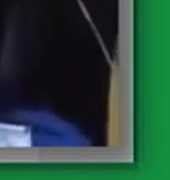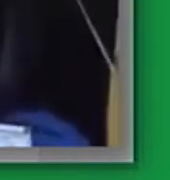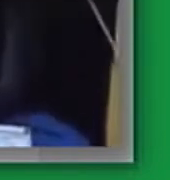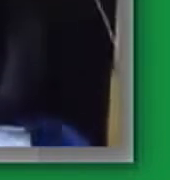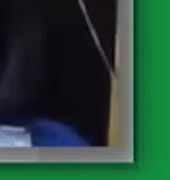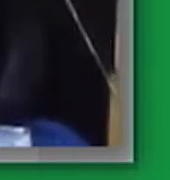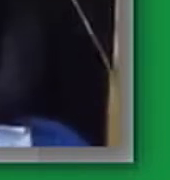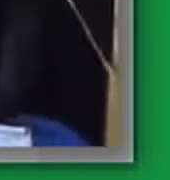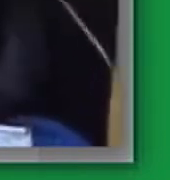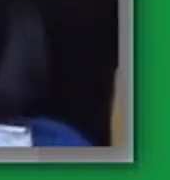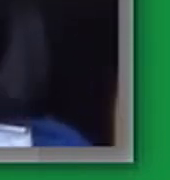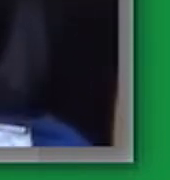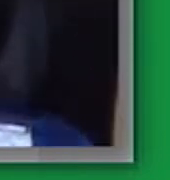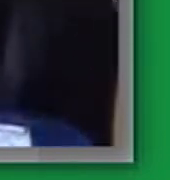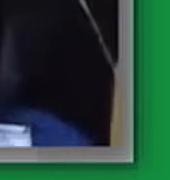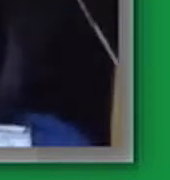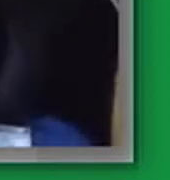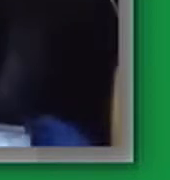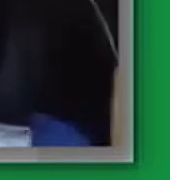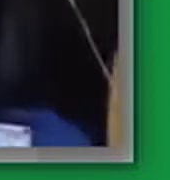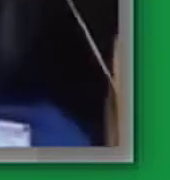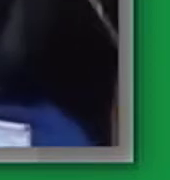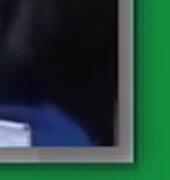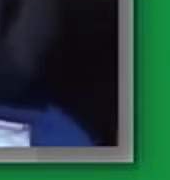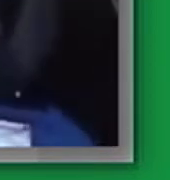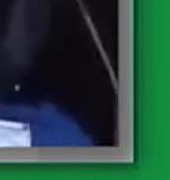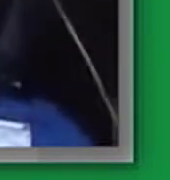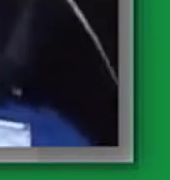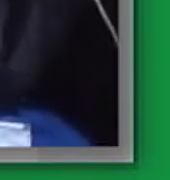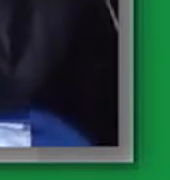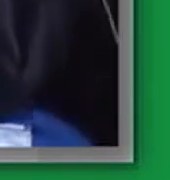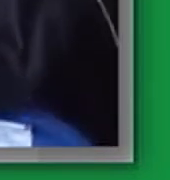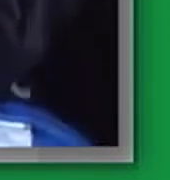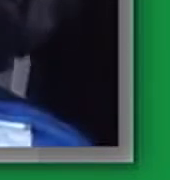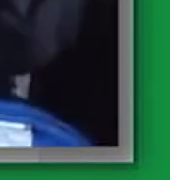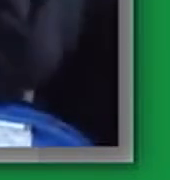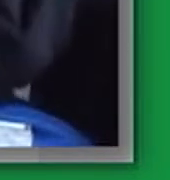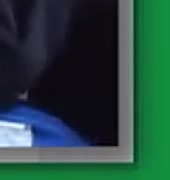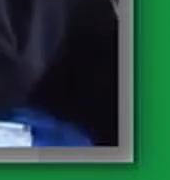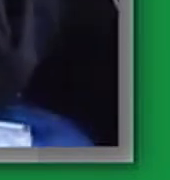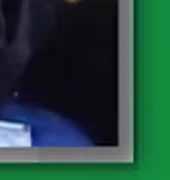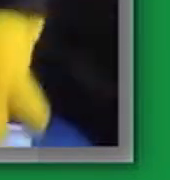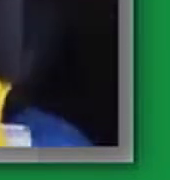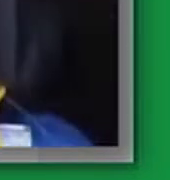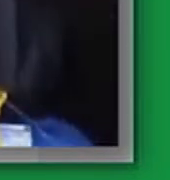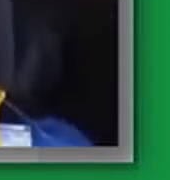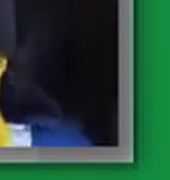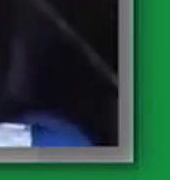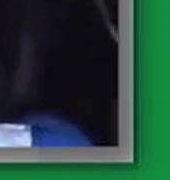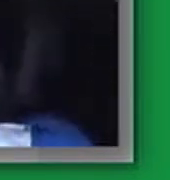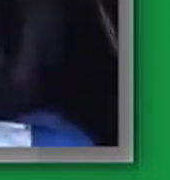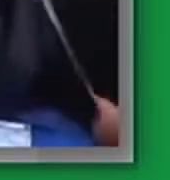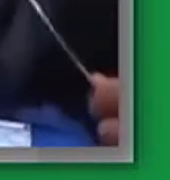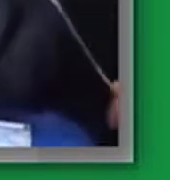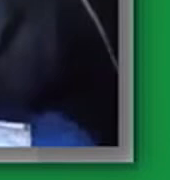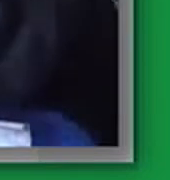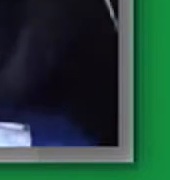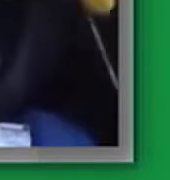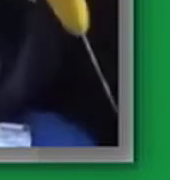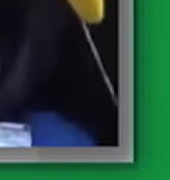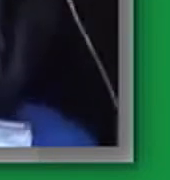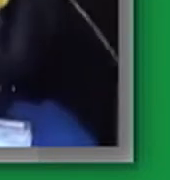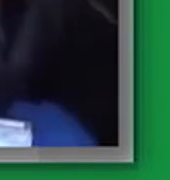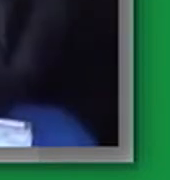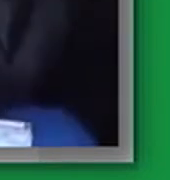yo conozco tantas cosas pues yo he viajado muchísimo por el mundo de la imaginación y de los sueños que ¿cómo? no